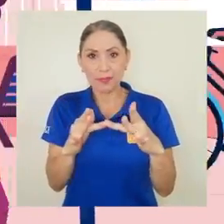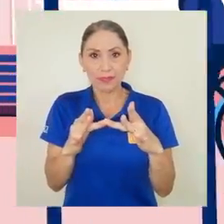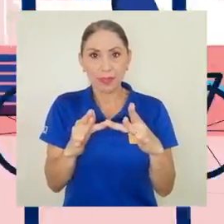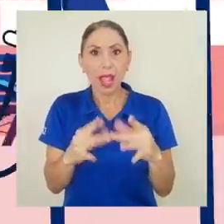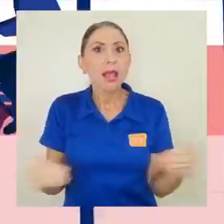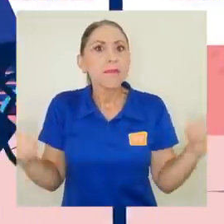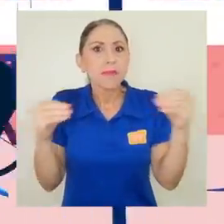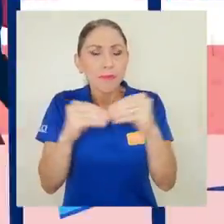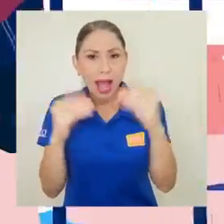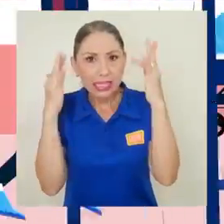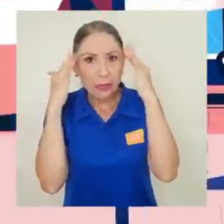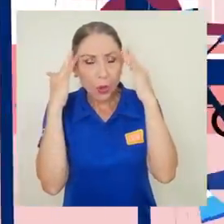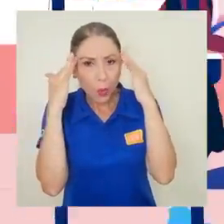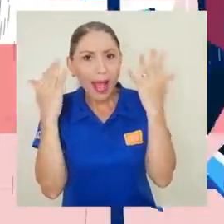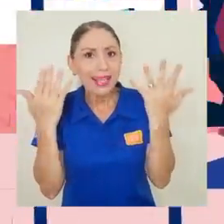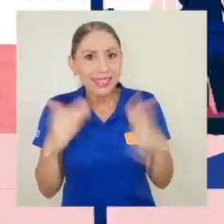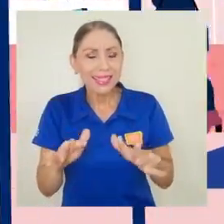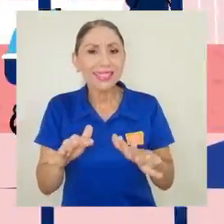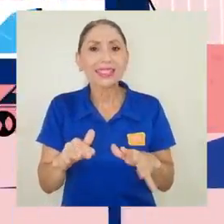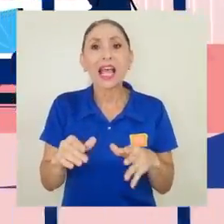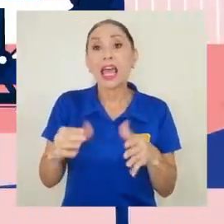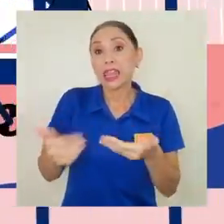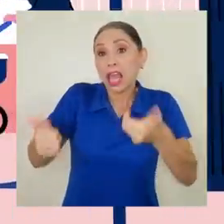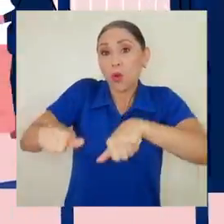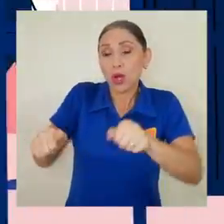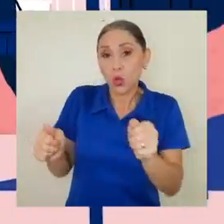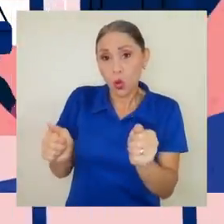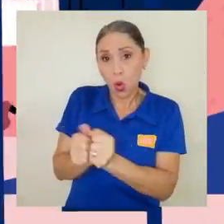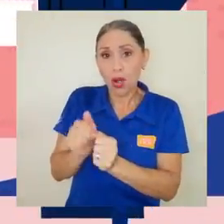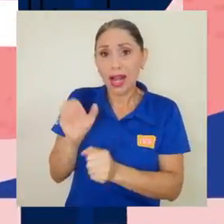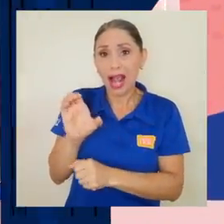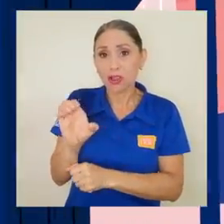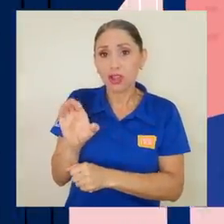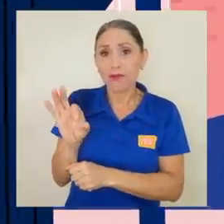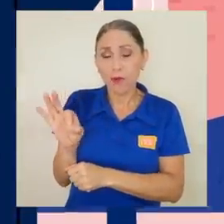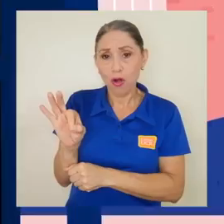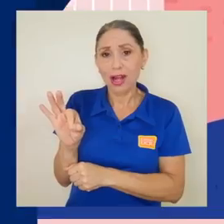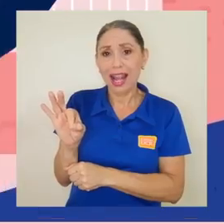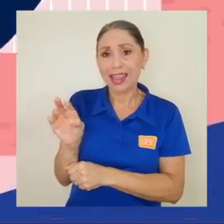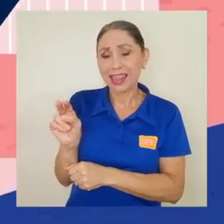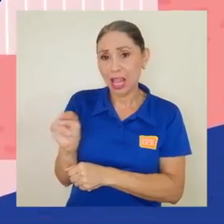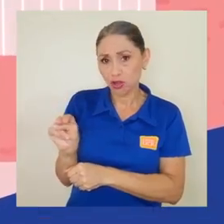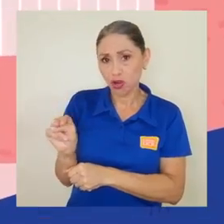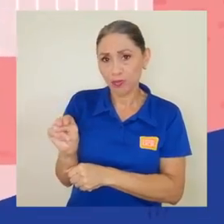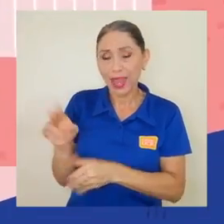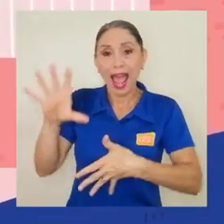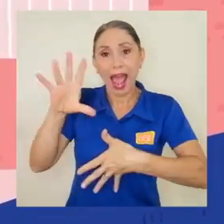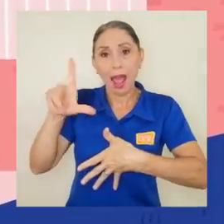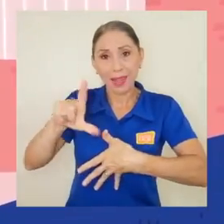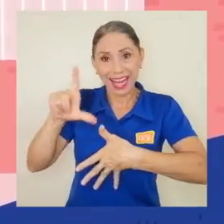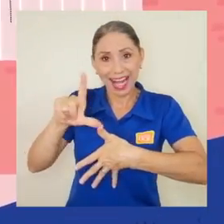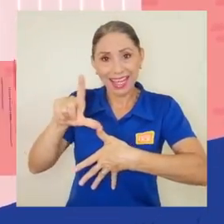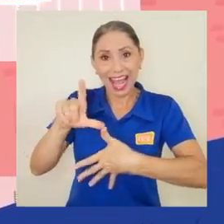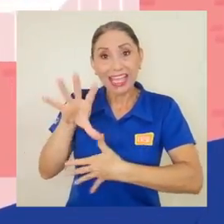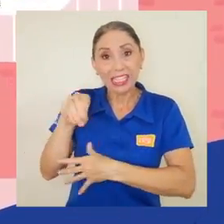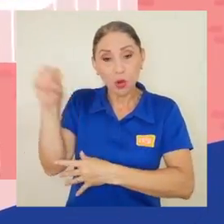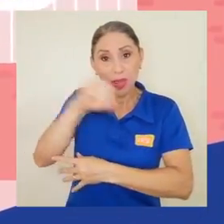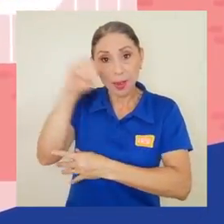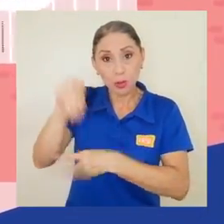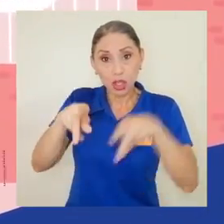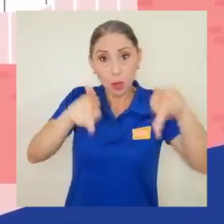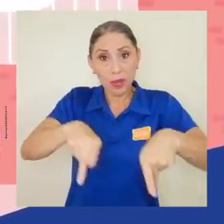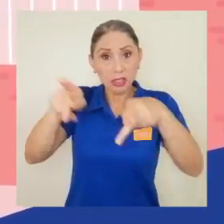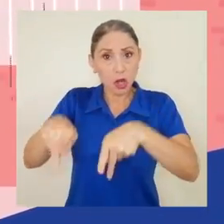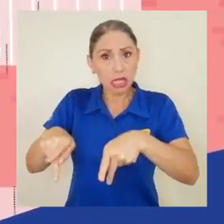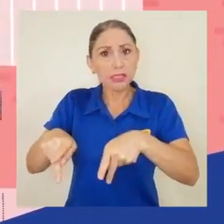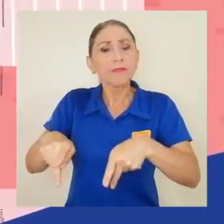dato aún más preocupante, según el Council on Foreign Relations, en América Latina el 50% de la población estaría de